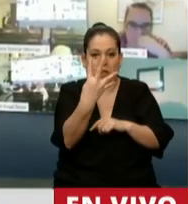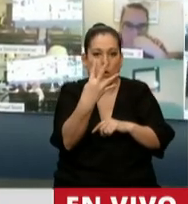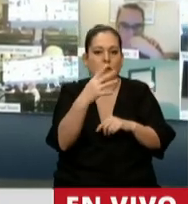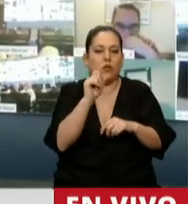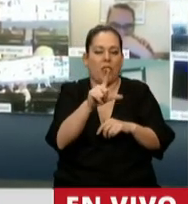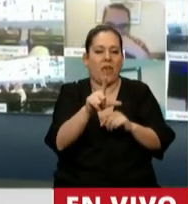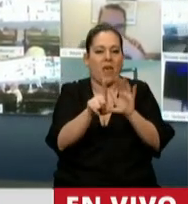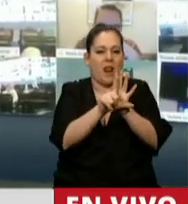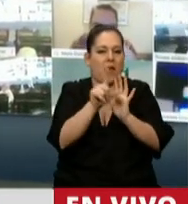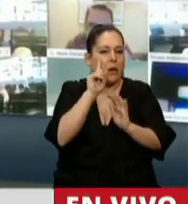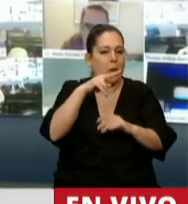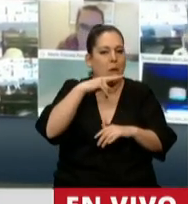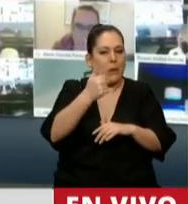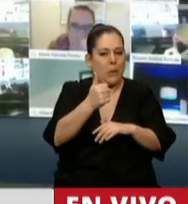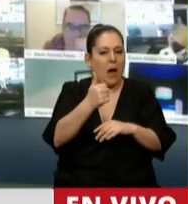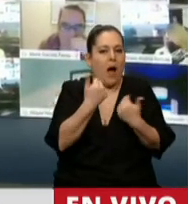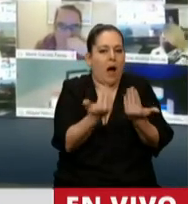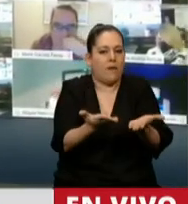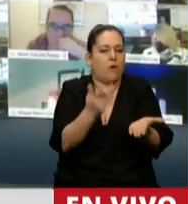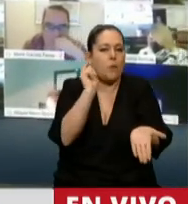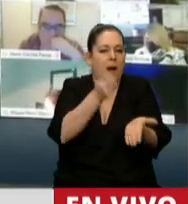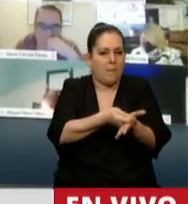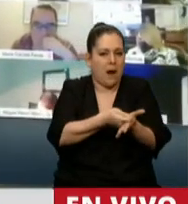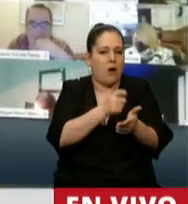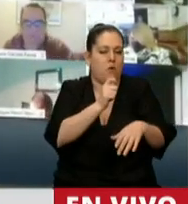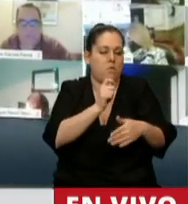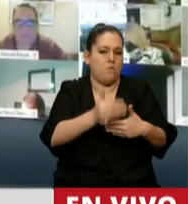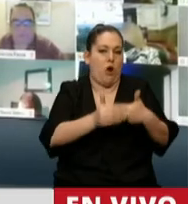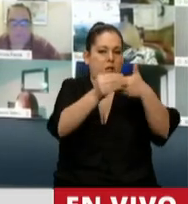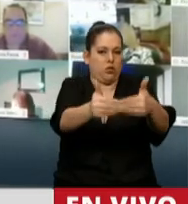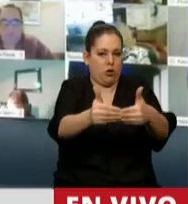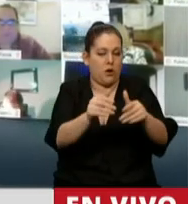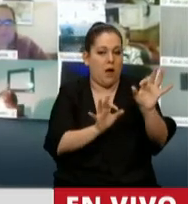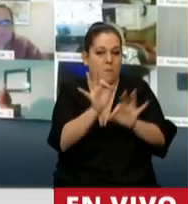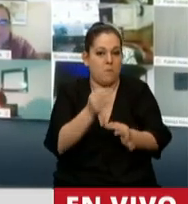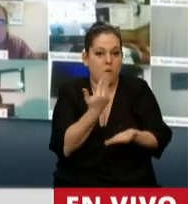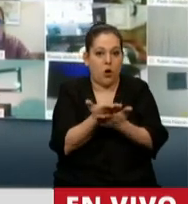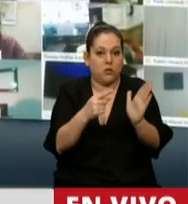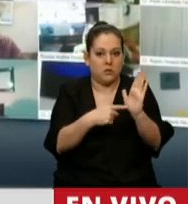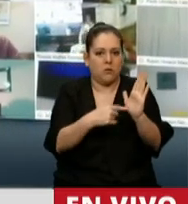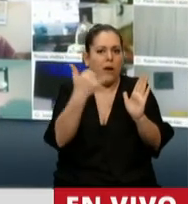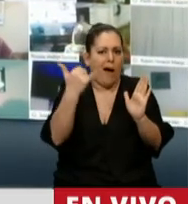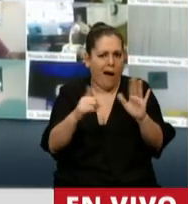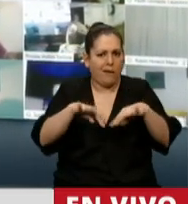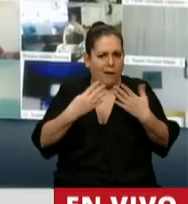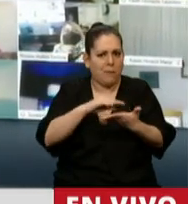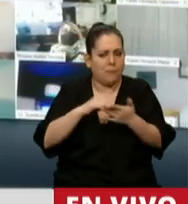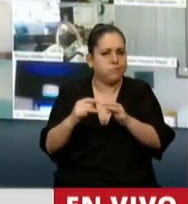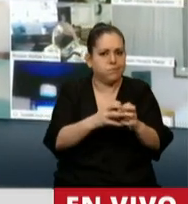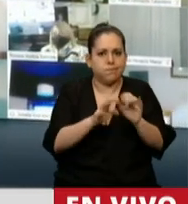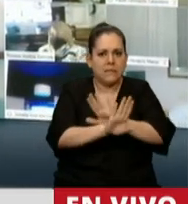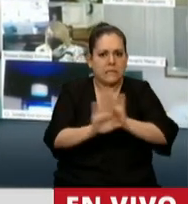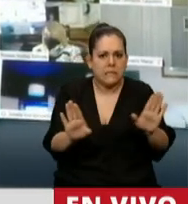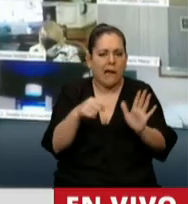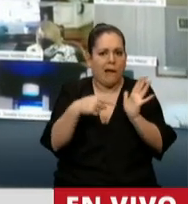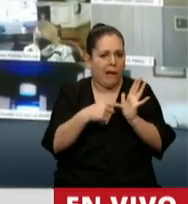sobre saldos técnicos a favor para el pago de esta moratoria. Proyecto que tiene un Estado parlamentario y es